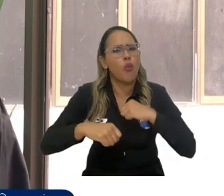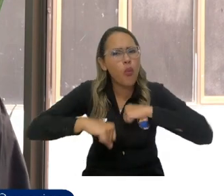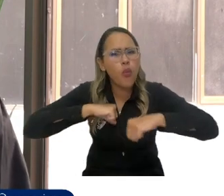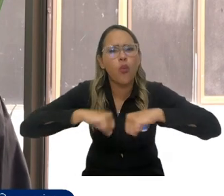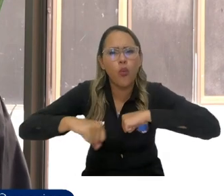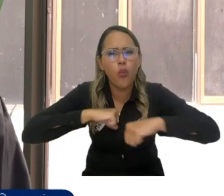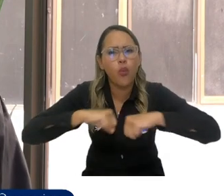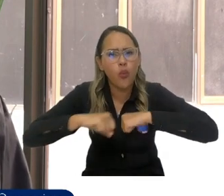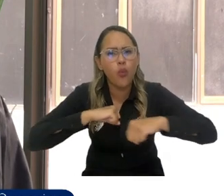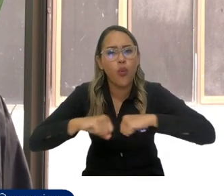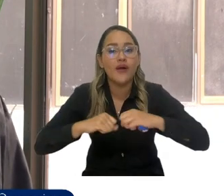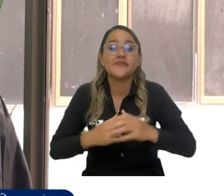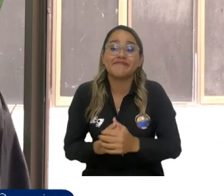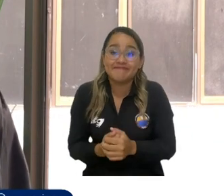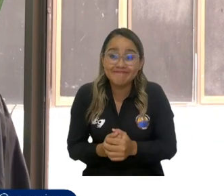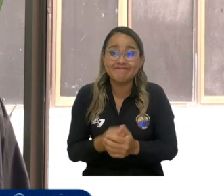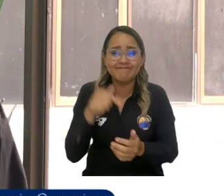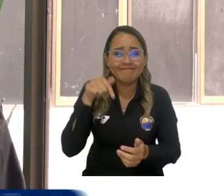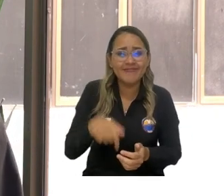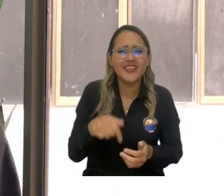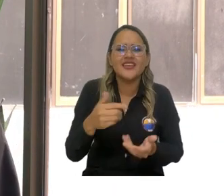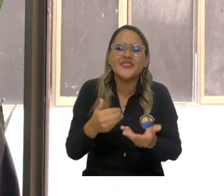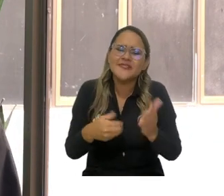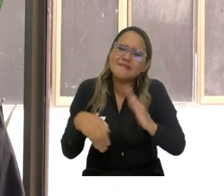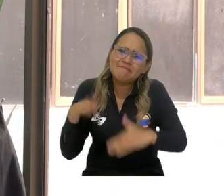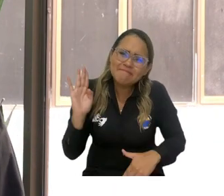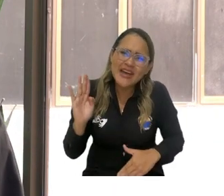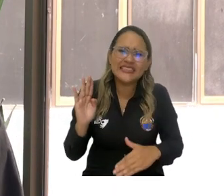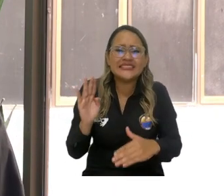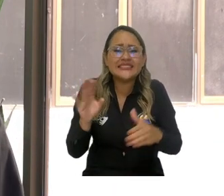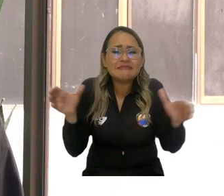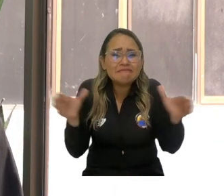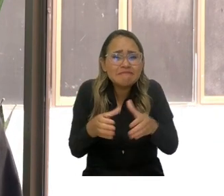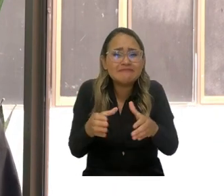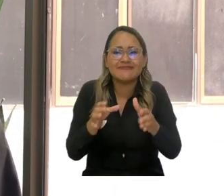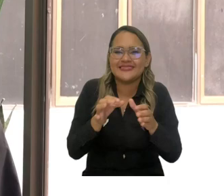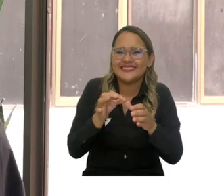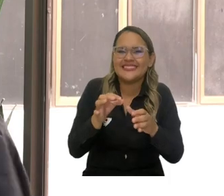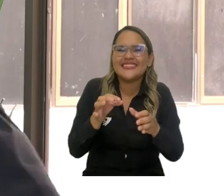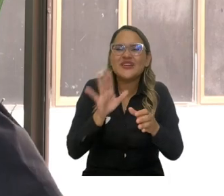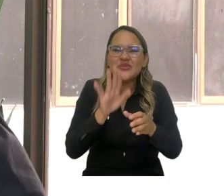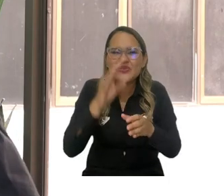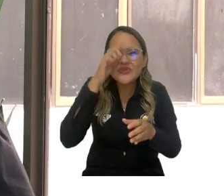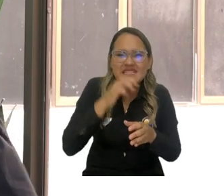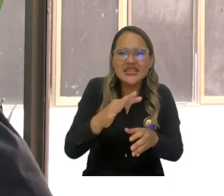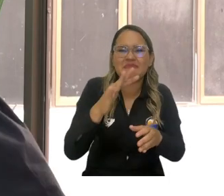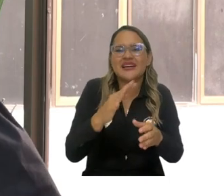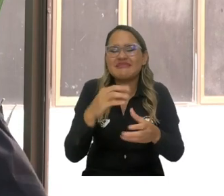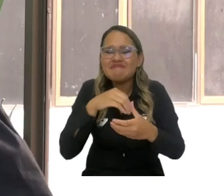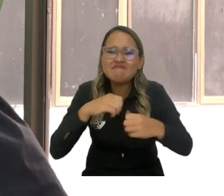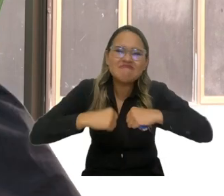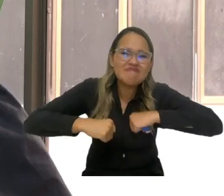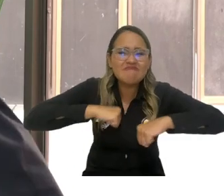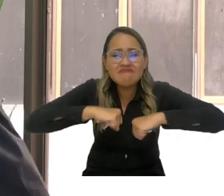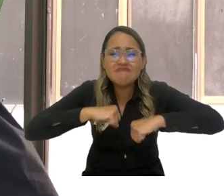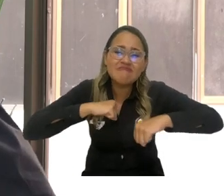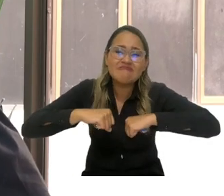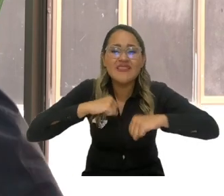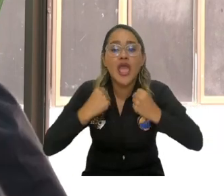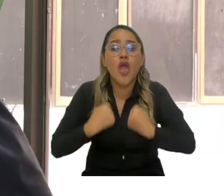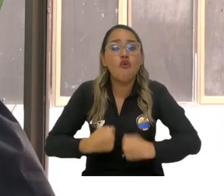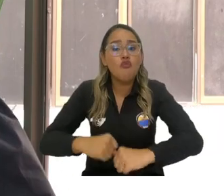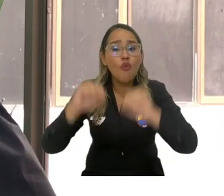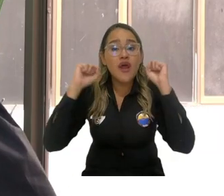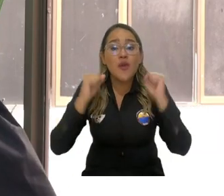que somos una universidad de provincia, como lo llamamos y lo discutimos siempre al interior del Consejo Superior y que eso implica que se hacen muchísimos